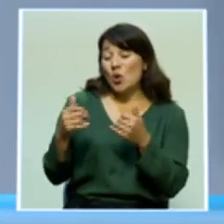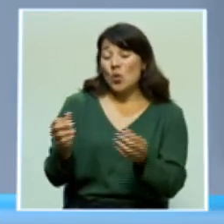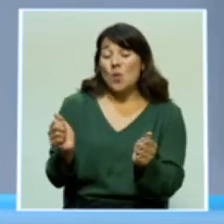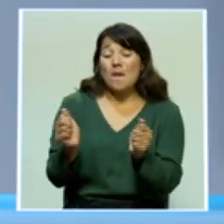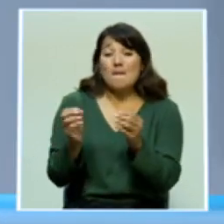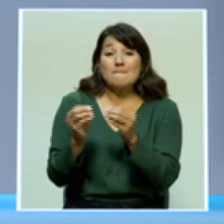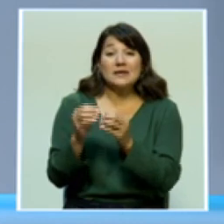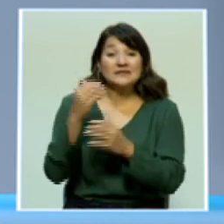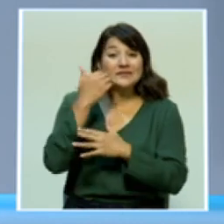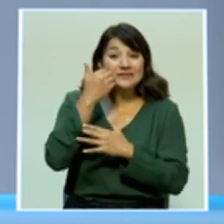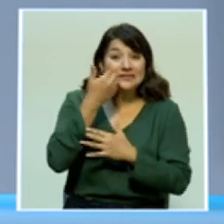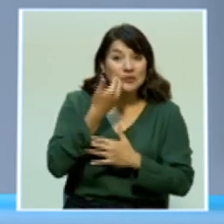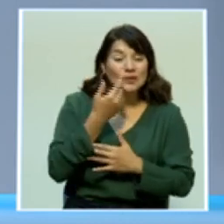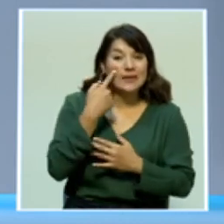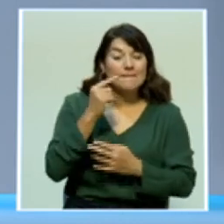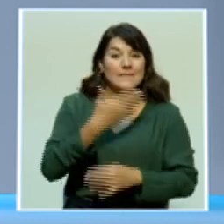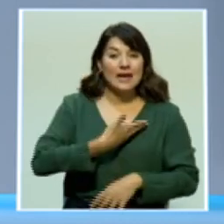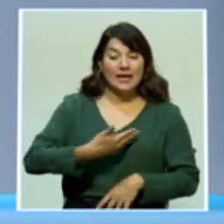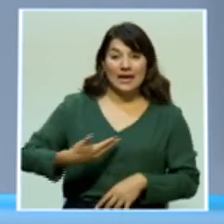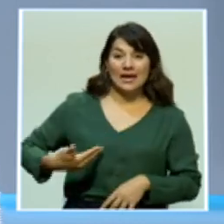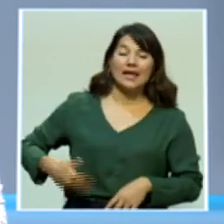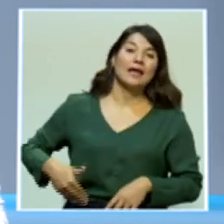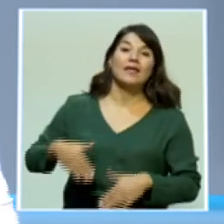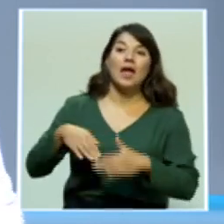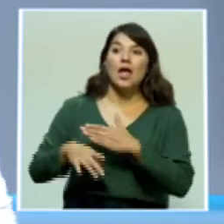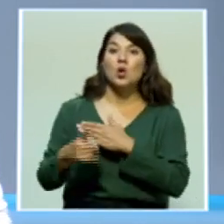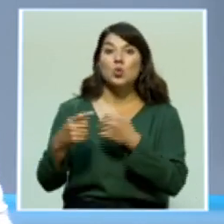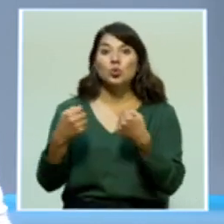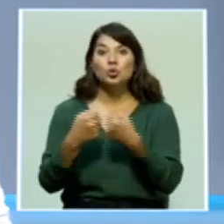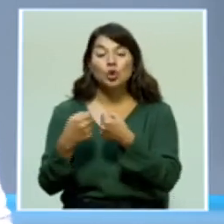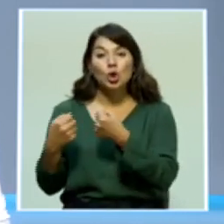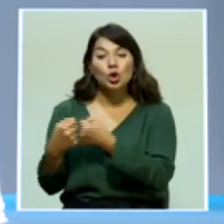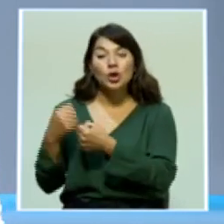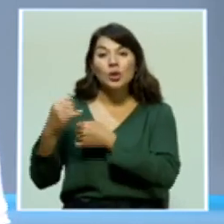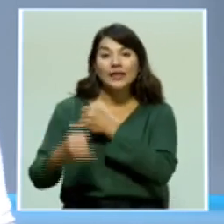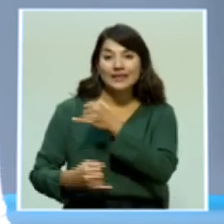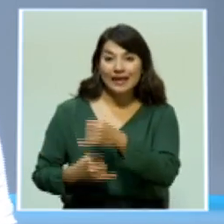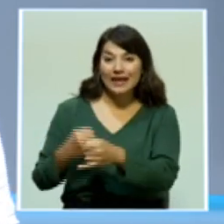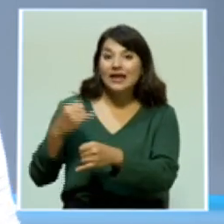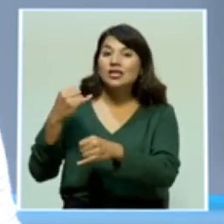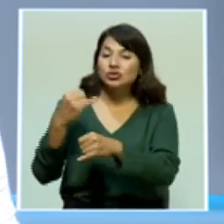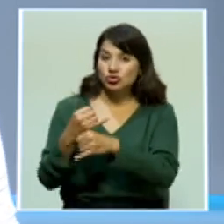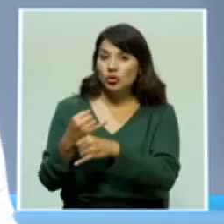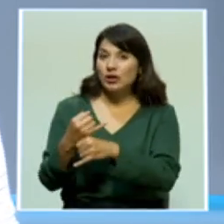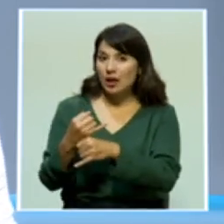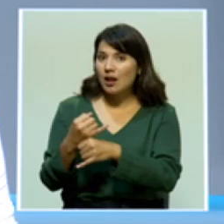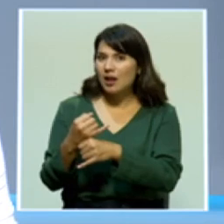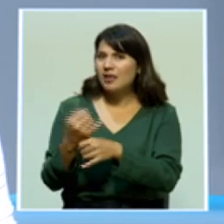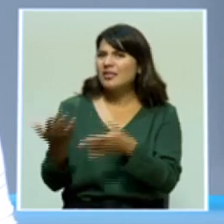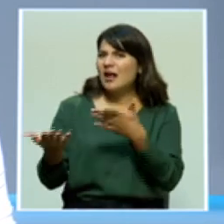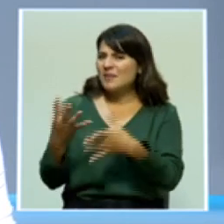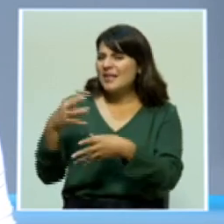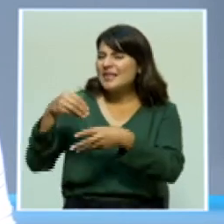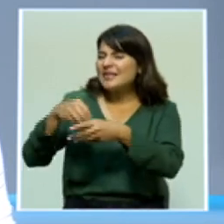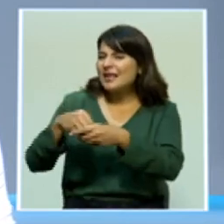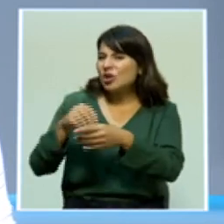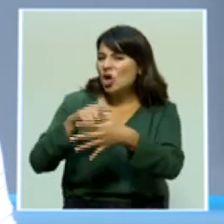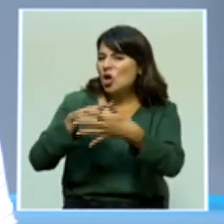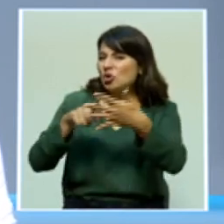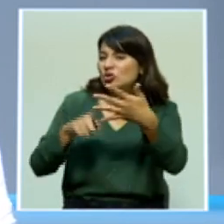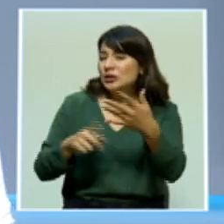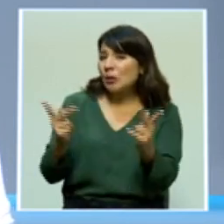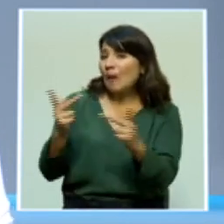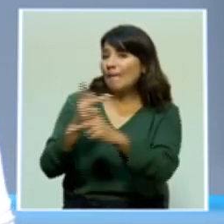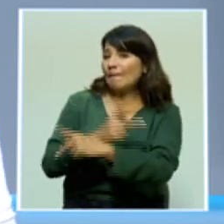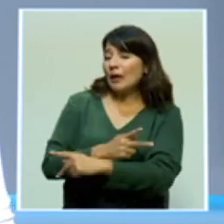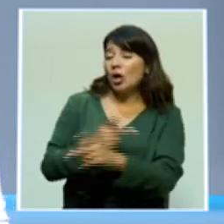duda, de un equipo costarricense en un torneo internacional. Está por ahí de un top 5 y de eso es lo que vamos a estar analizando ahora,